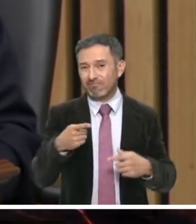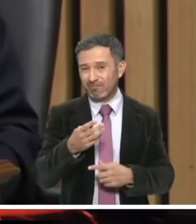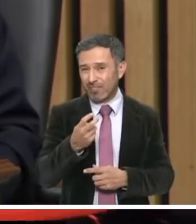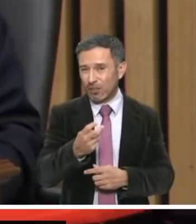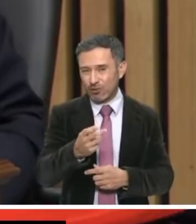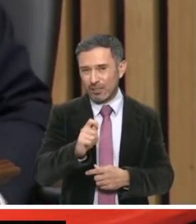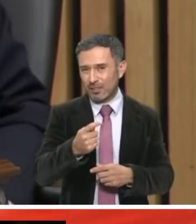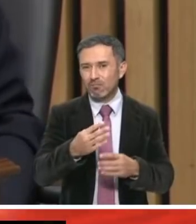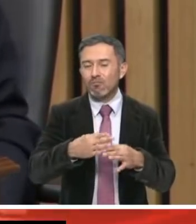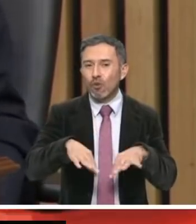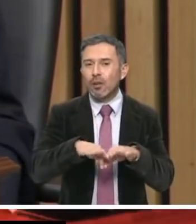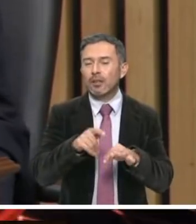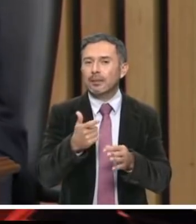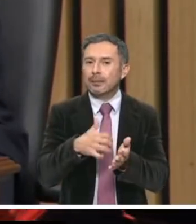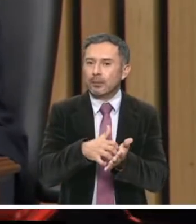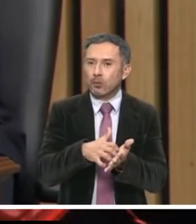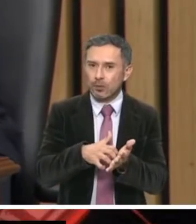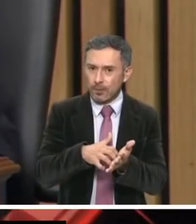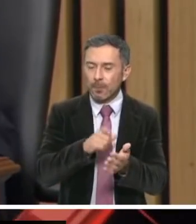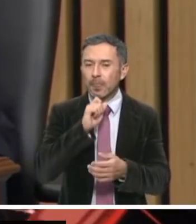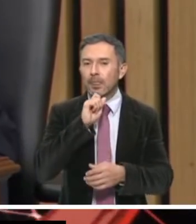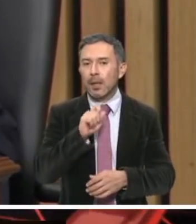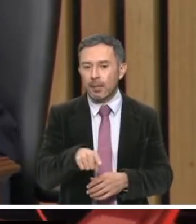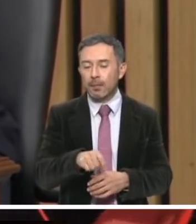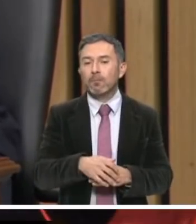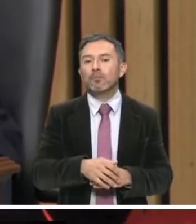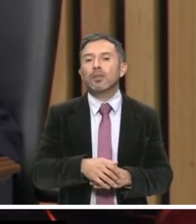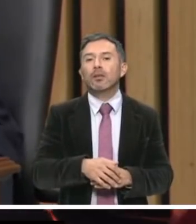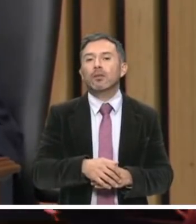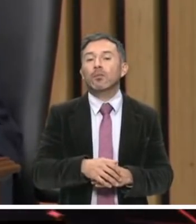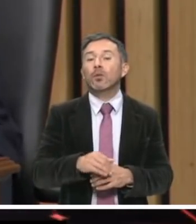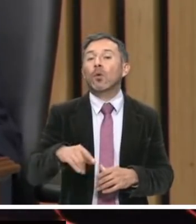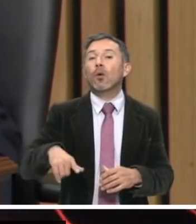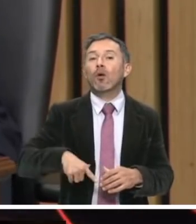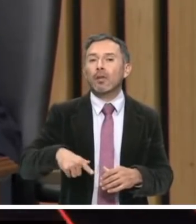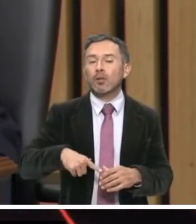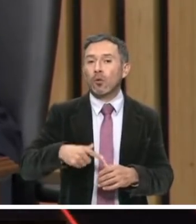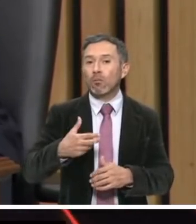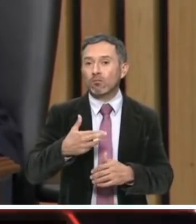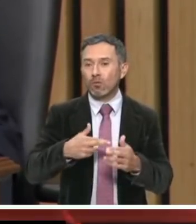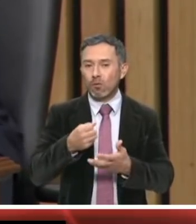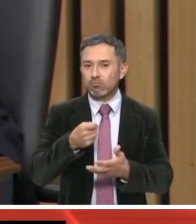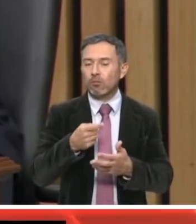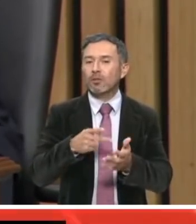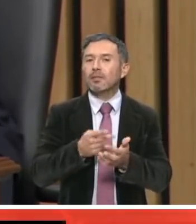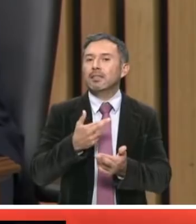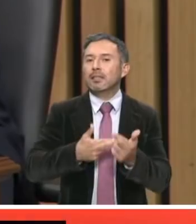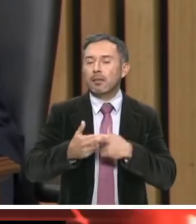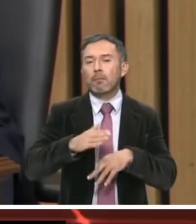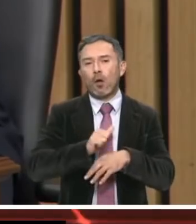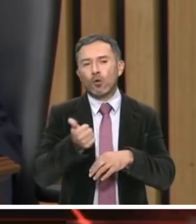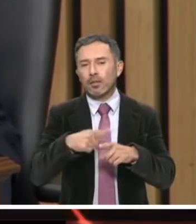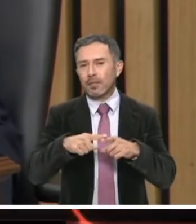de la austeridad y de regresar los recursos públicos para atender otras